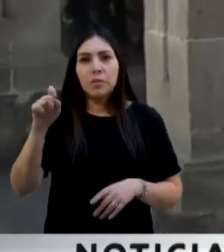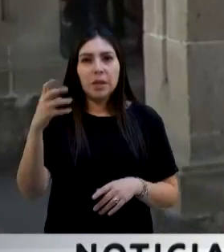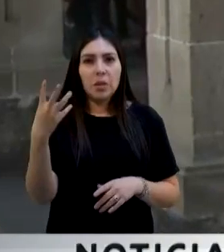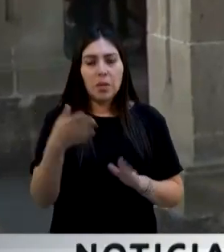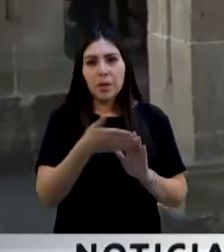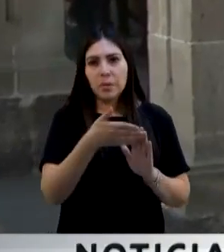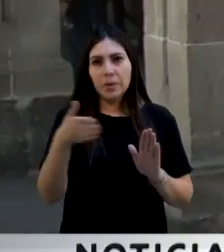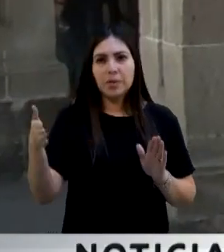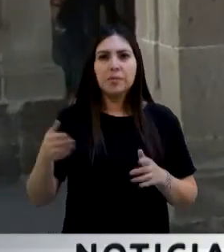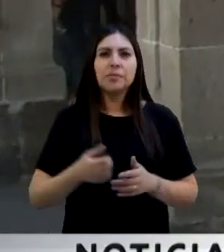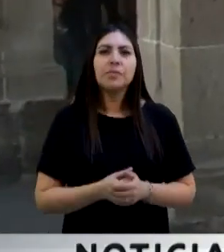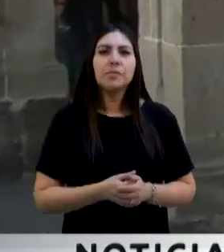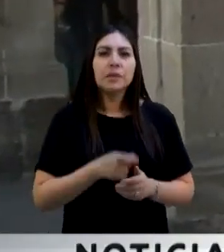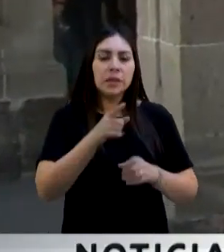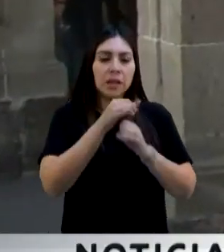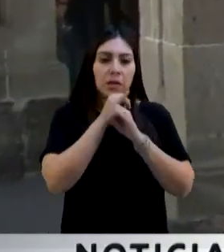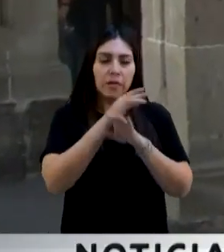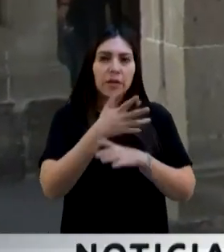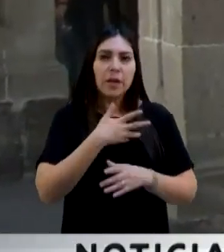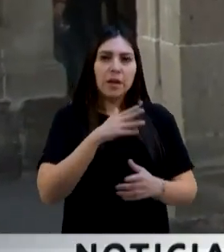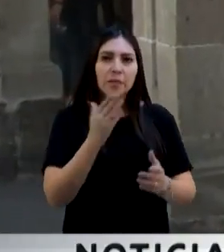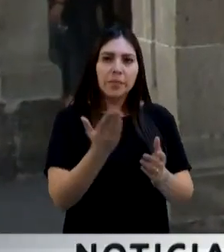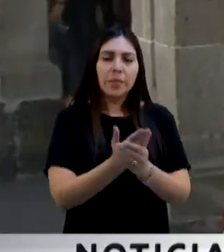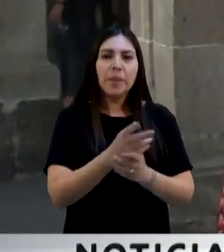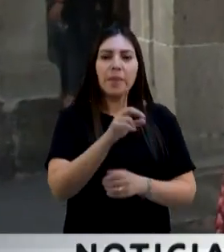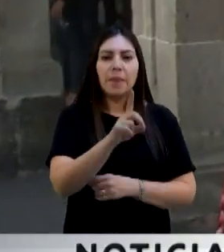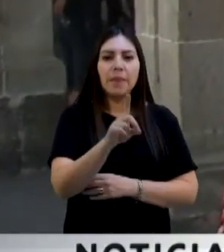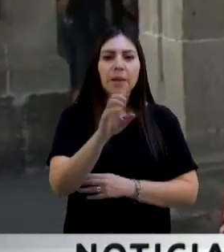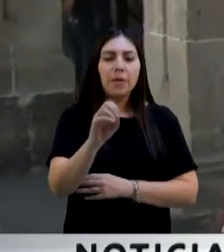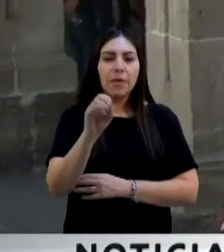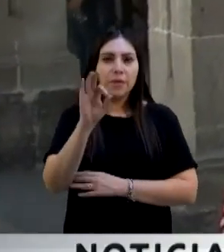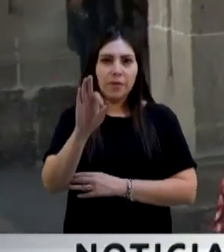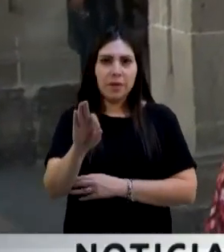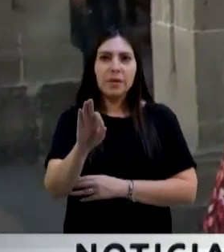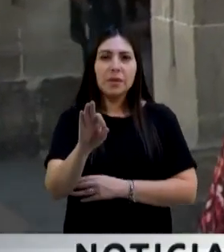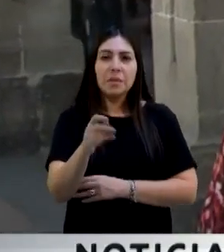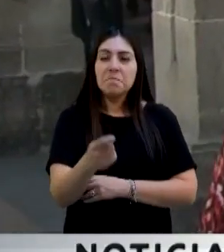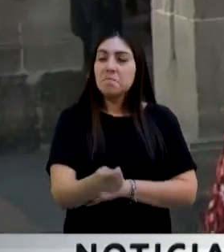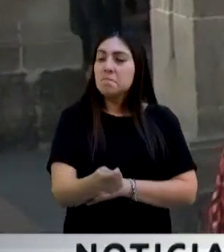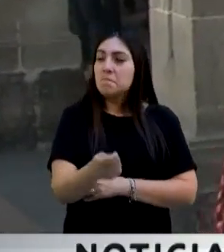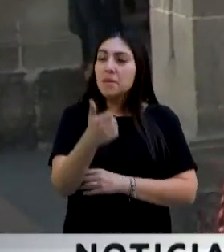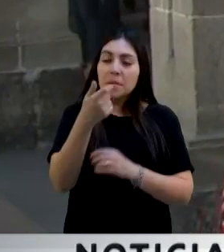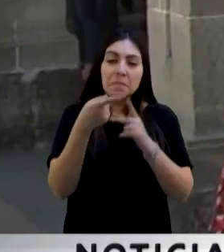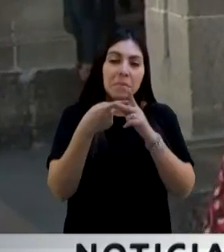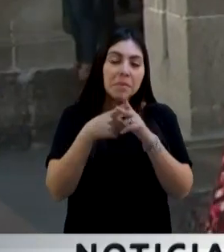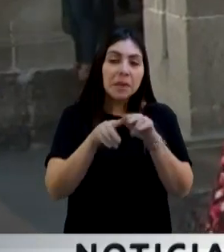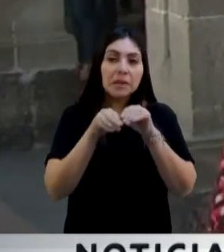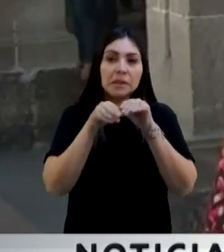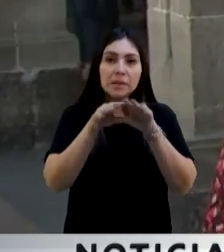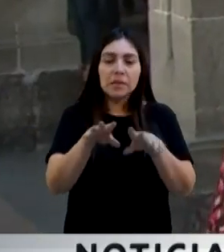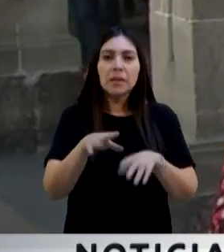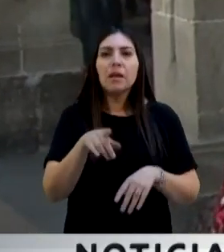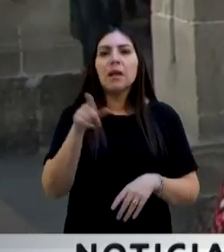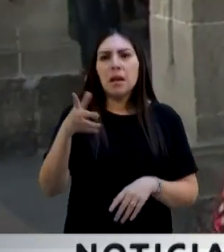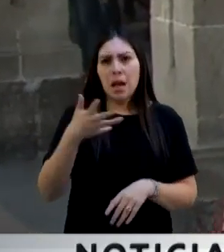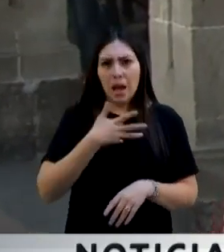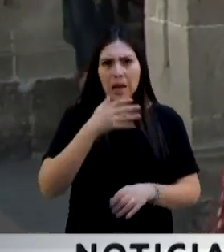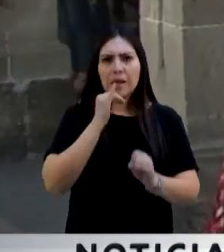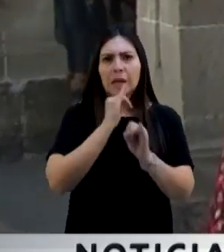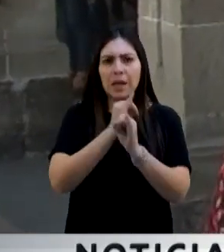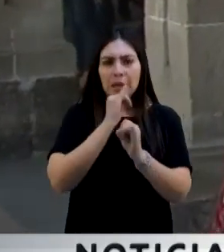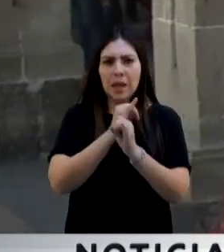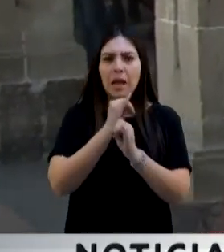va a encontrar son el Diario Oficial de la Federación, los primeros años, está en el portal digitalizado, pero antes de